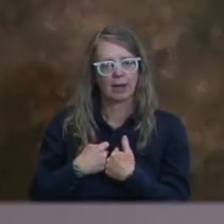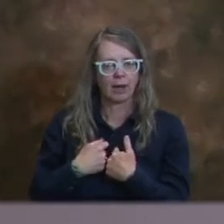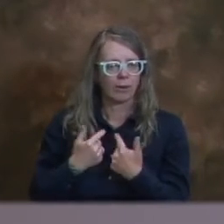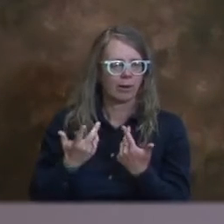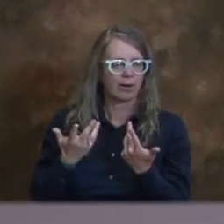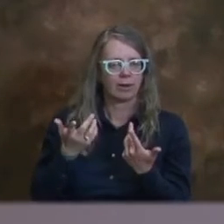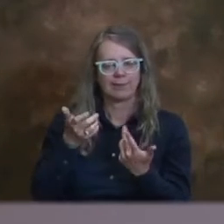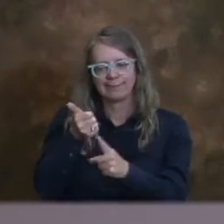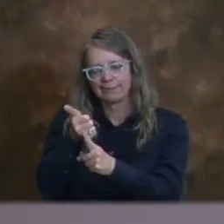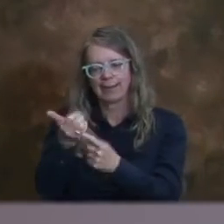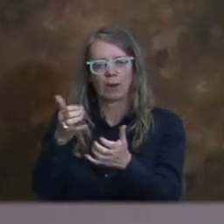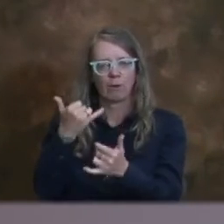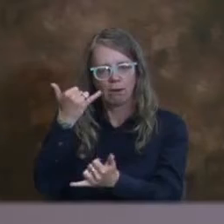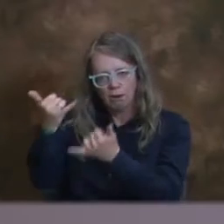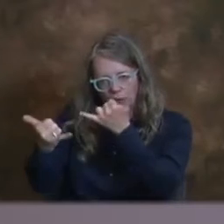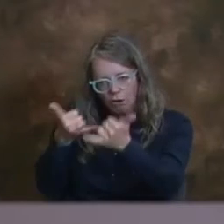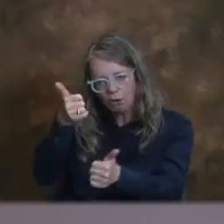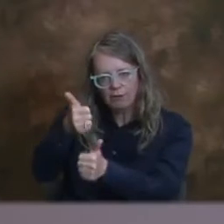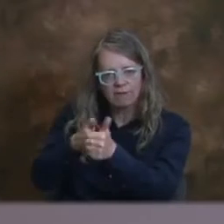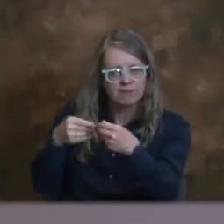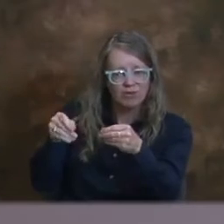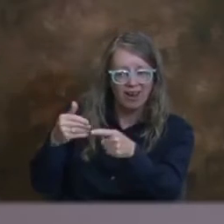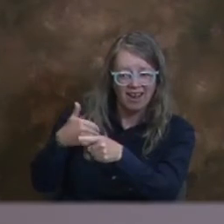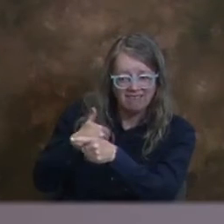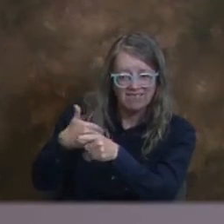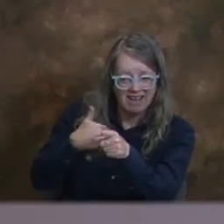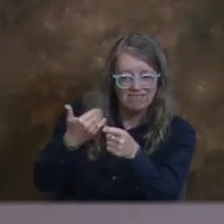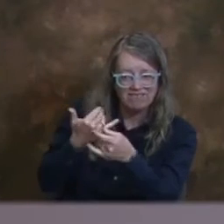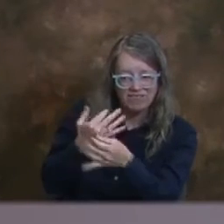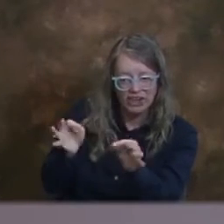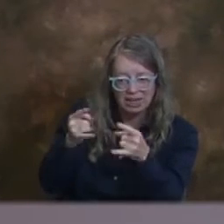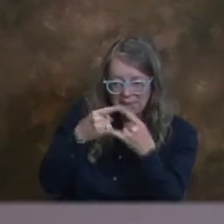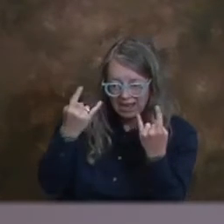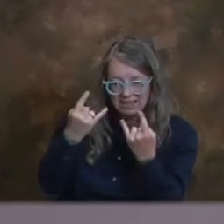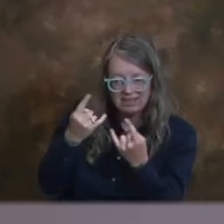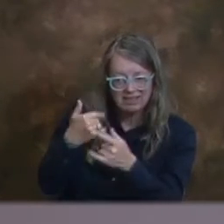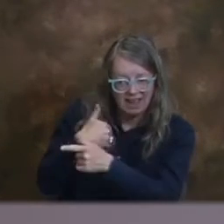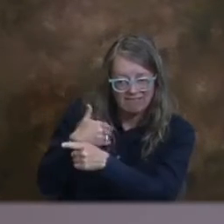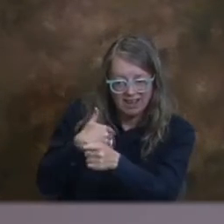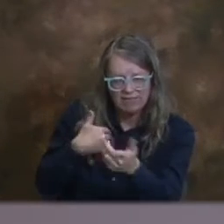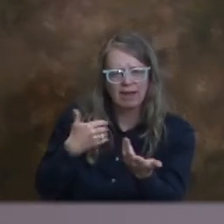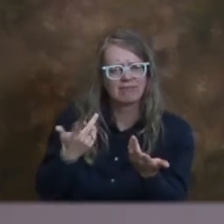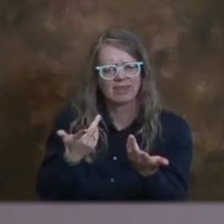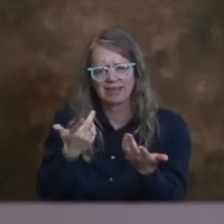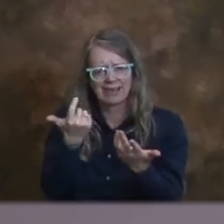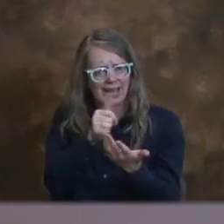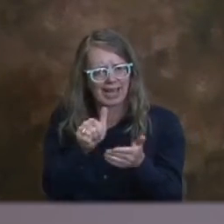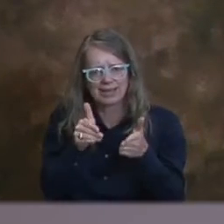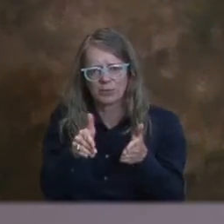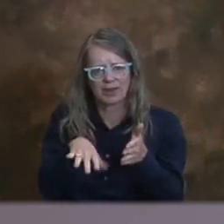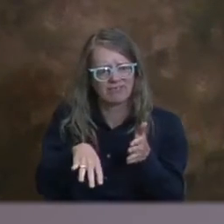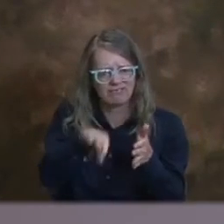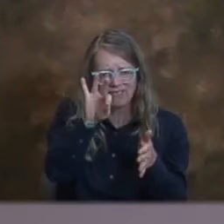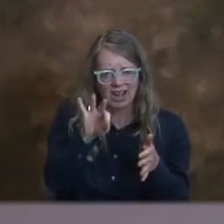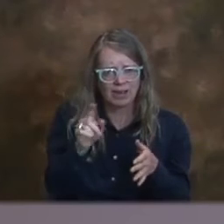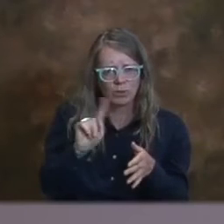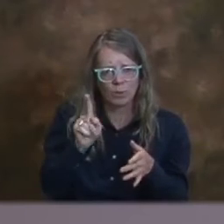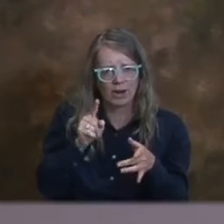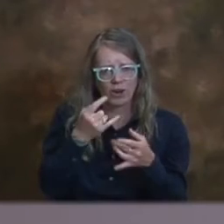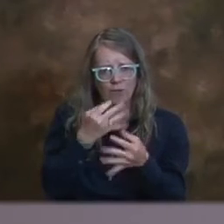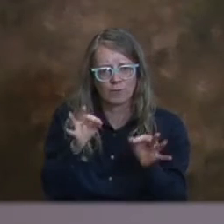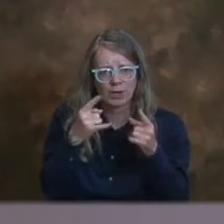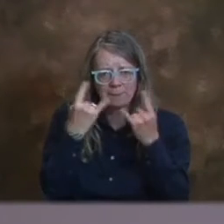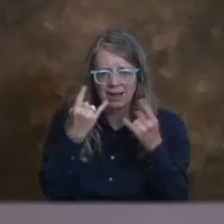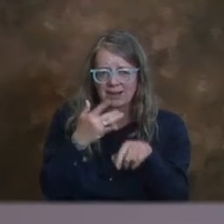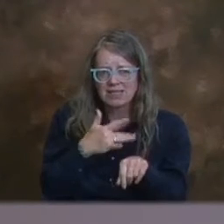se puede hacer de alguna manera, cómo podemos conseguir esas mascarillas sin tener